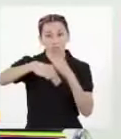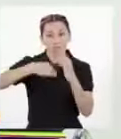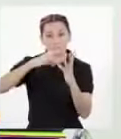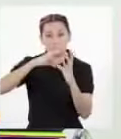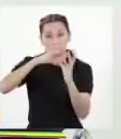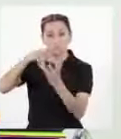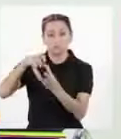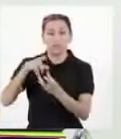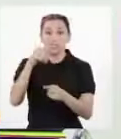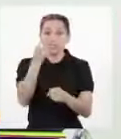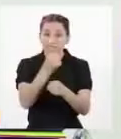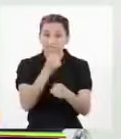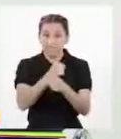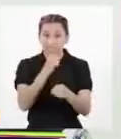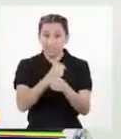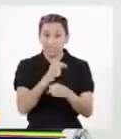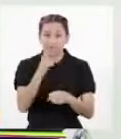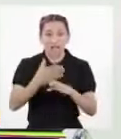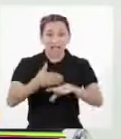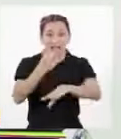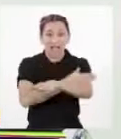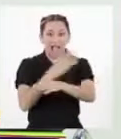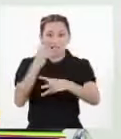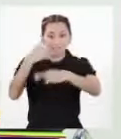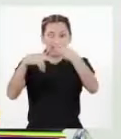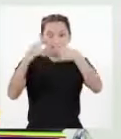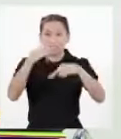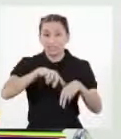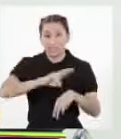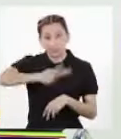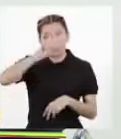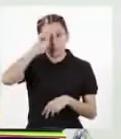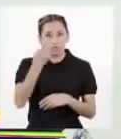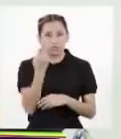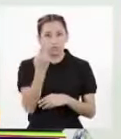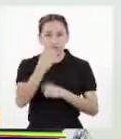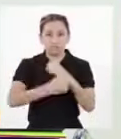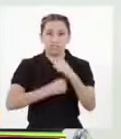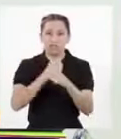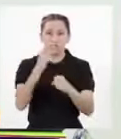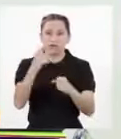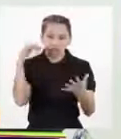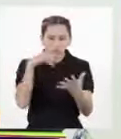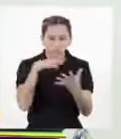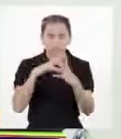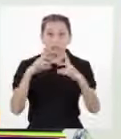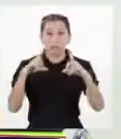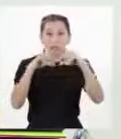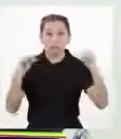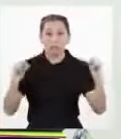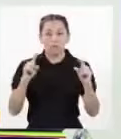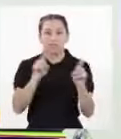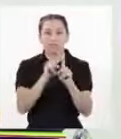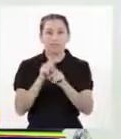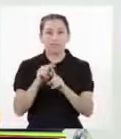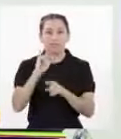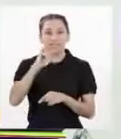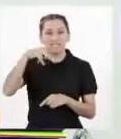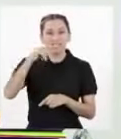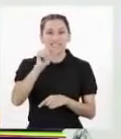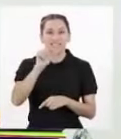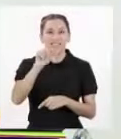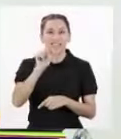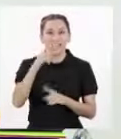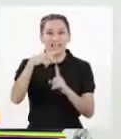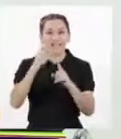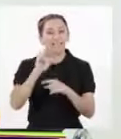trabajo del Dr. Heiner antes de regresar a Perú después de 12 años Estudió un doctorado en Japón y un postdoctorado en Inglaterra Su